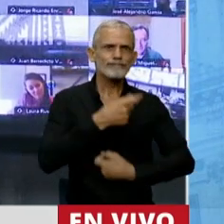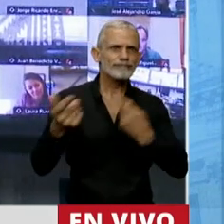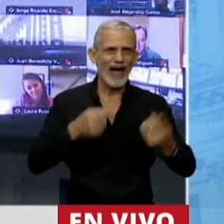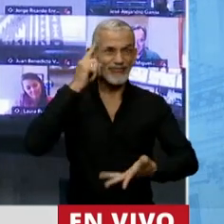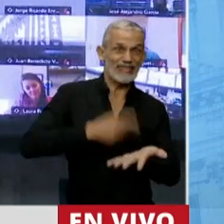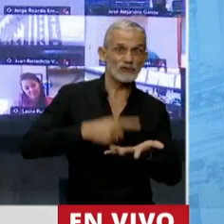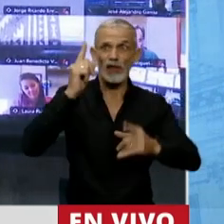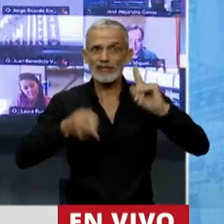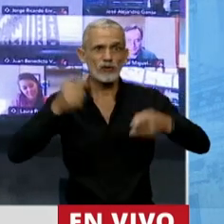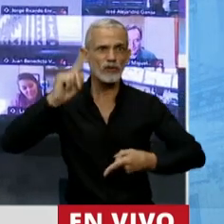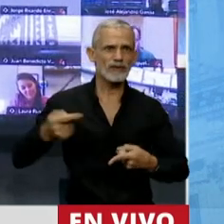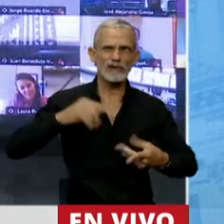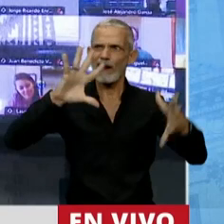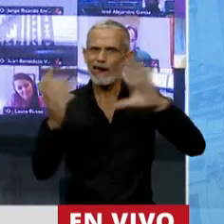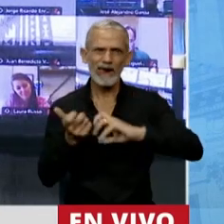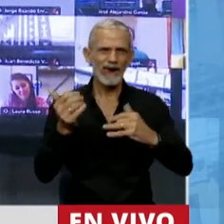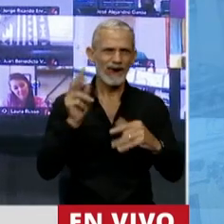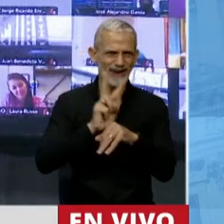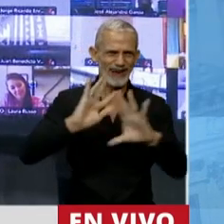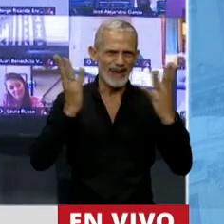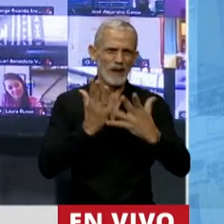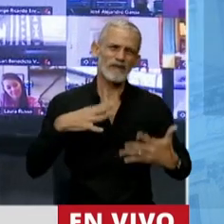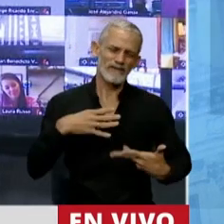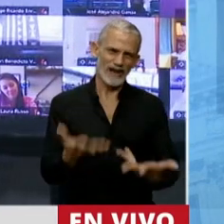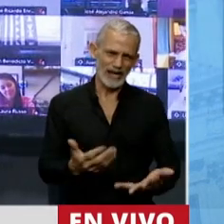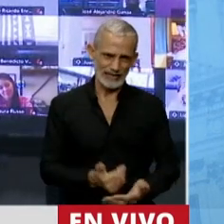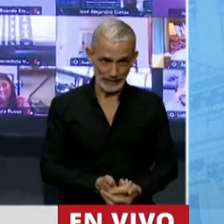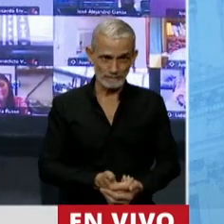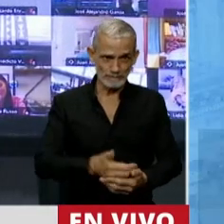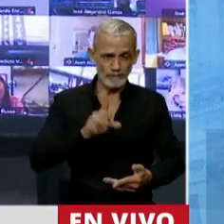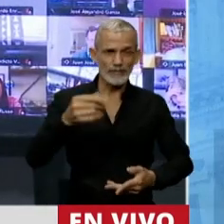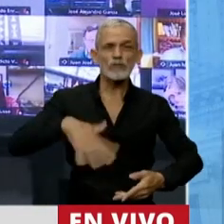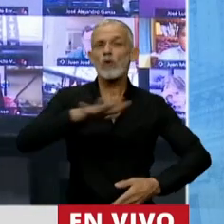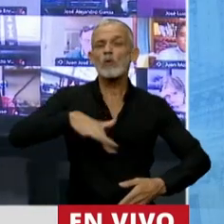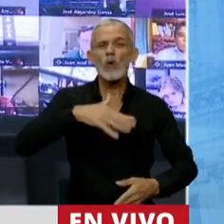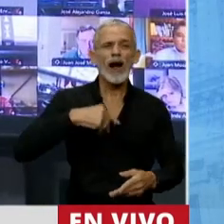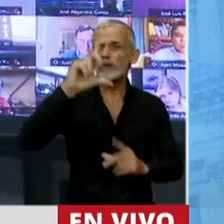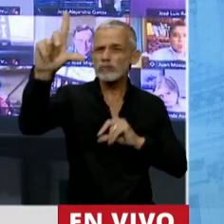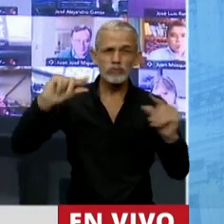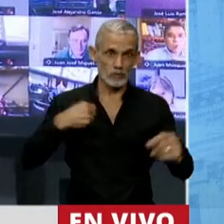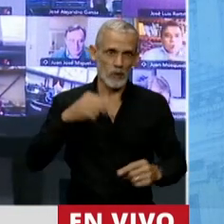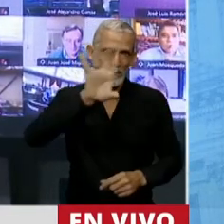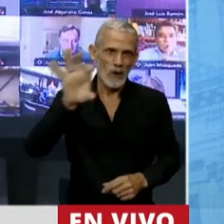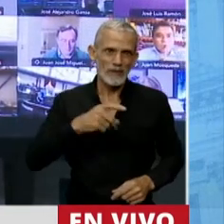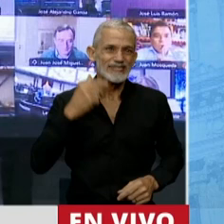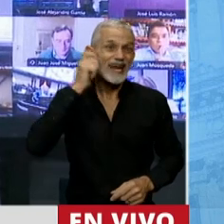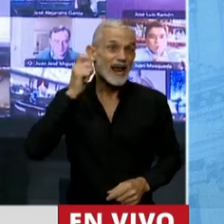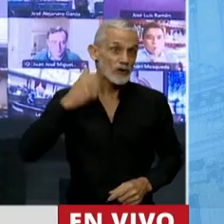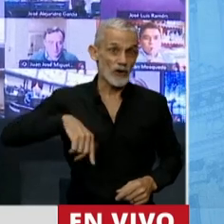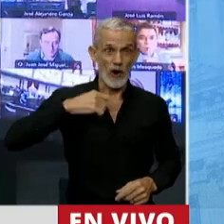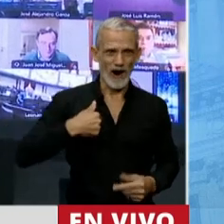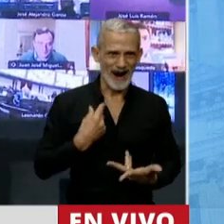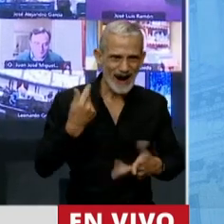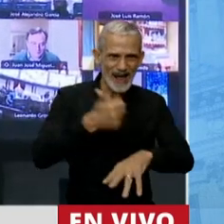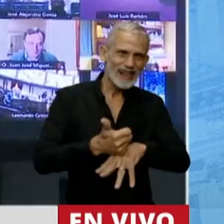con las decisiones que tomamos y con las acciones que realizamos. En lugares de nuestro país, como mi provincia, la provincia de La Rioja, la